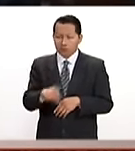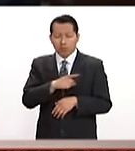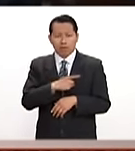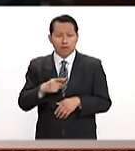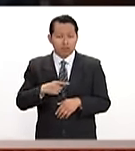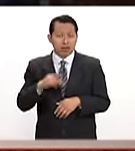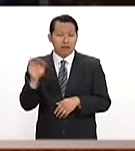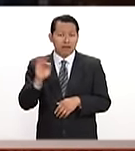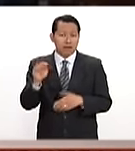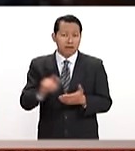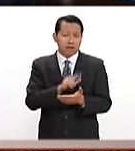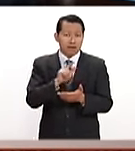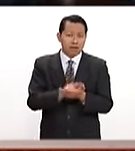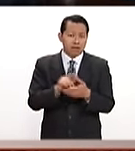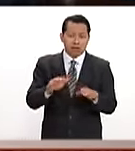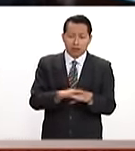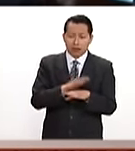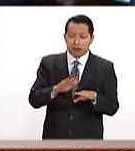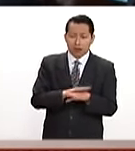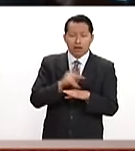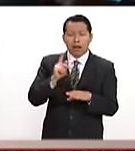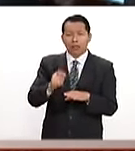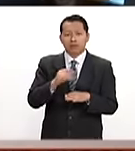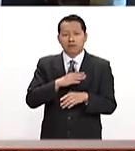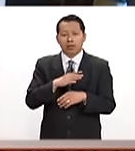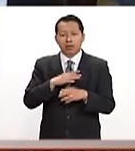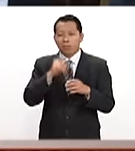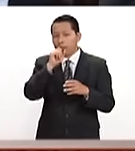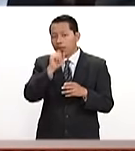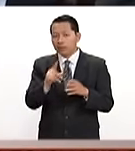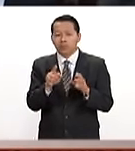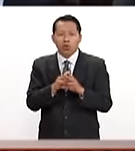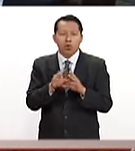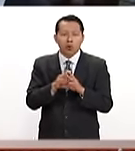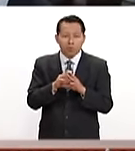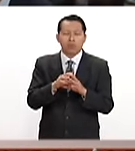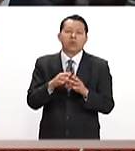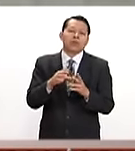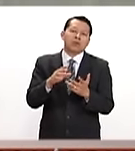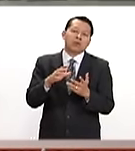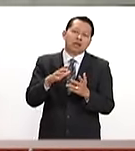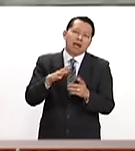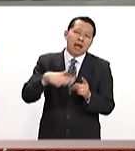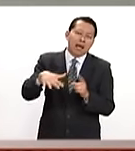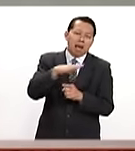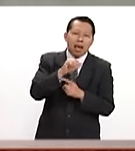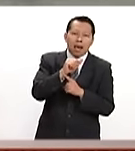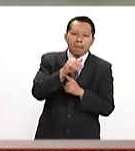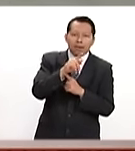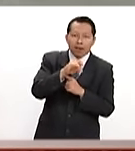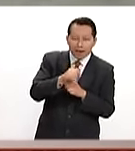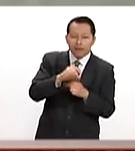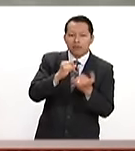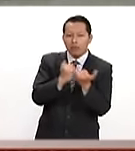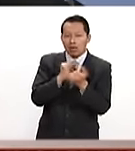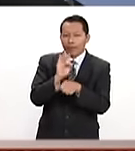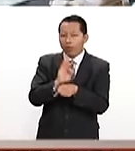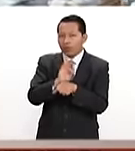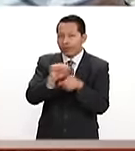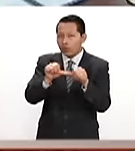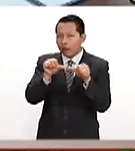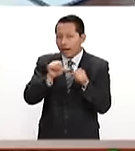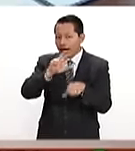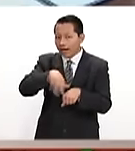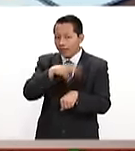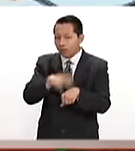modificarse algunas leyes, sobre todo las que tienen que ver con el impacto ambiental, la protección de áreas naturales, etcétera,